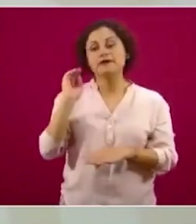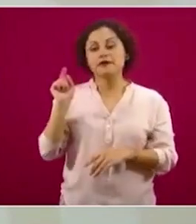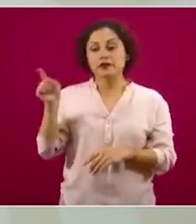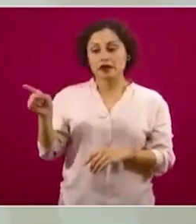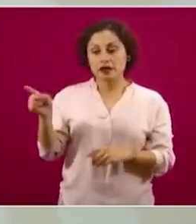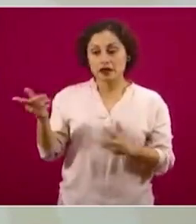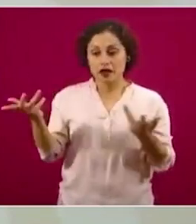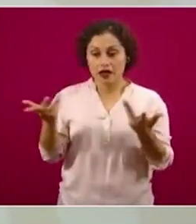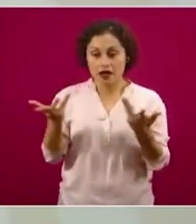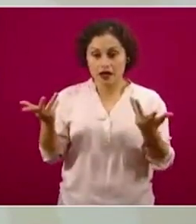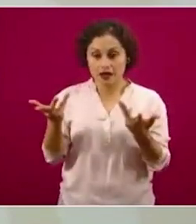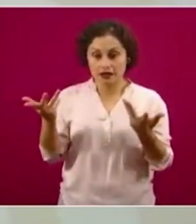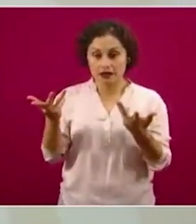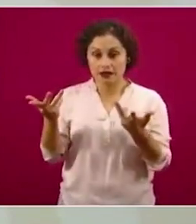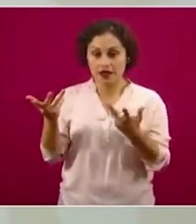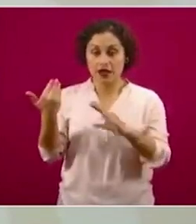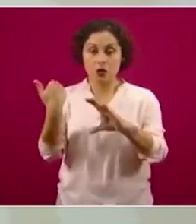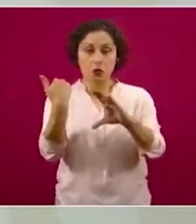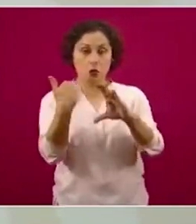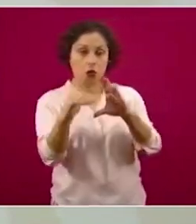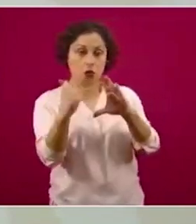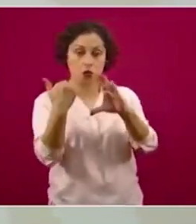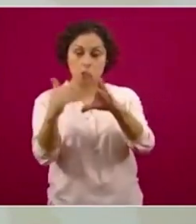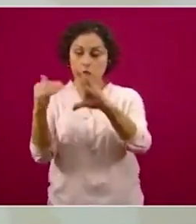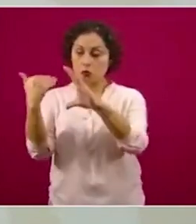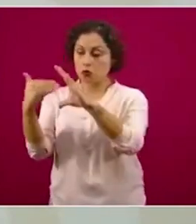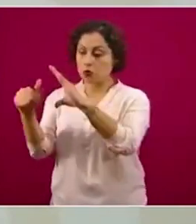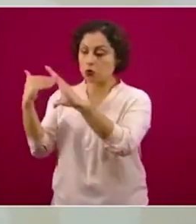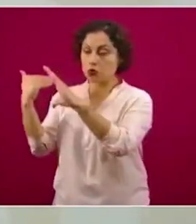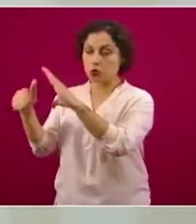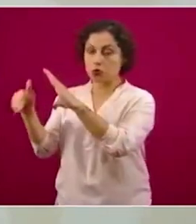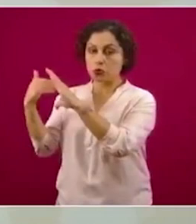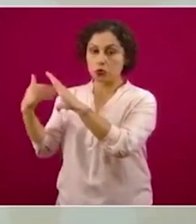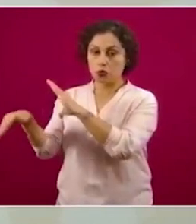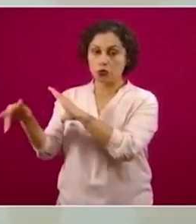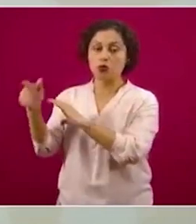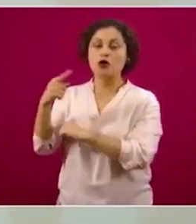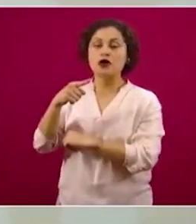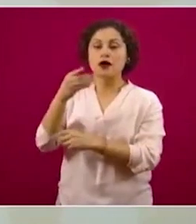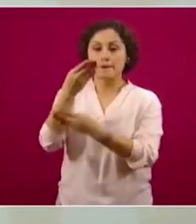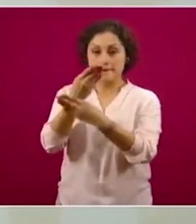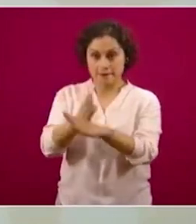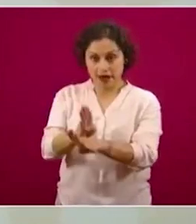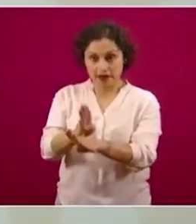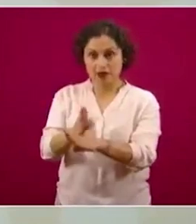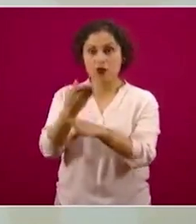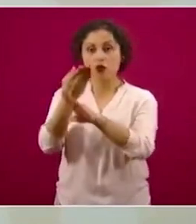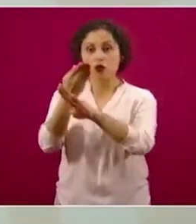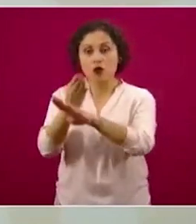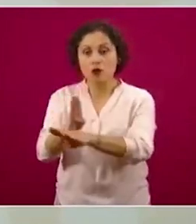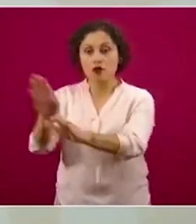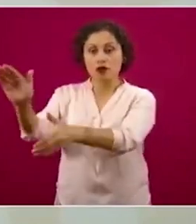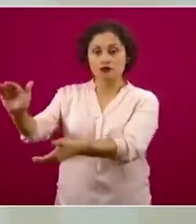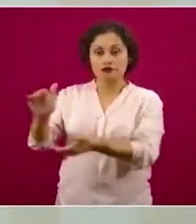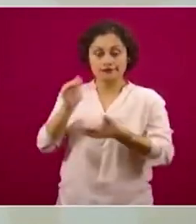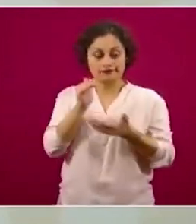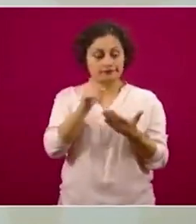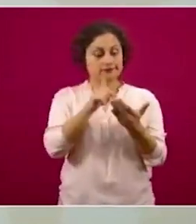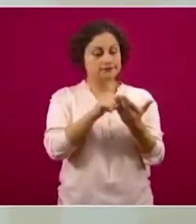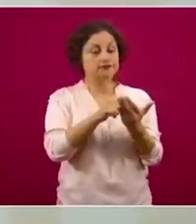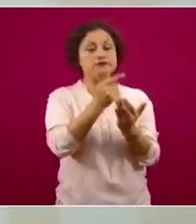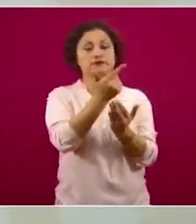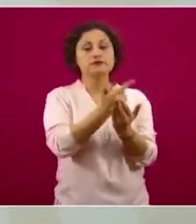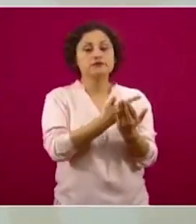distribuye a los bancos, los bancos lo colocan en las cuentas que para tal efecto